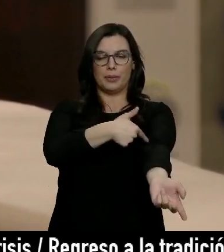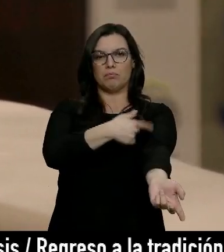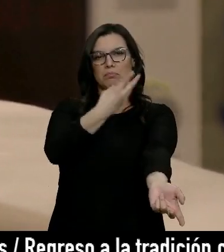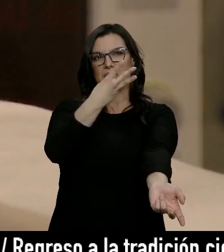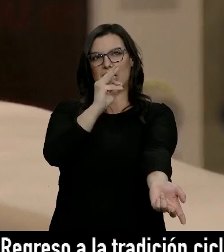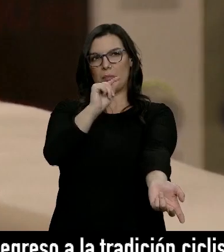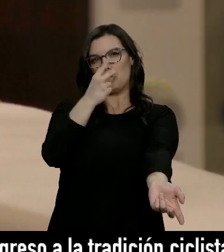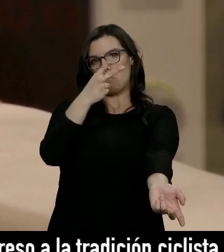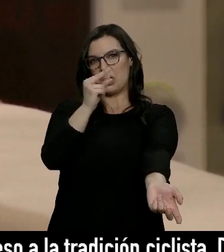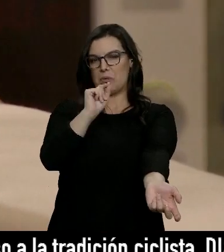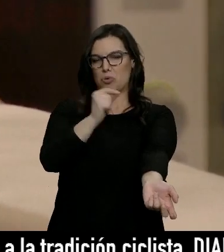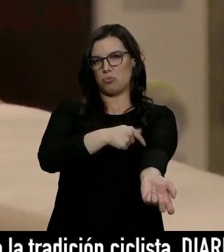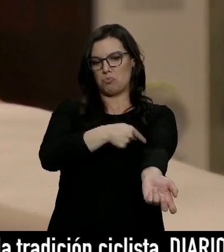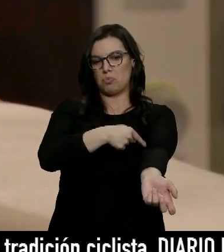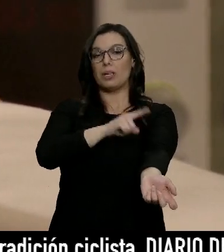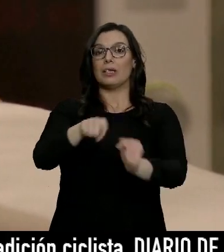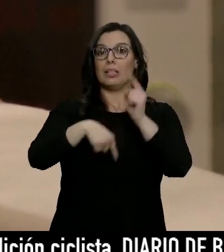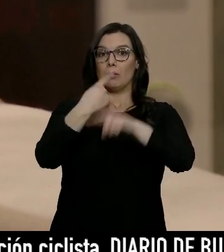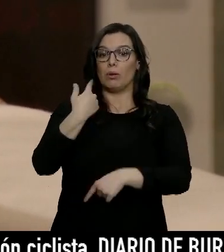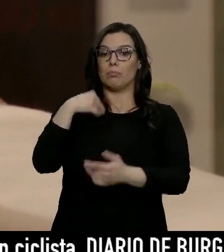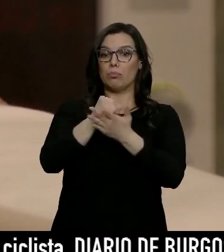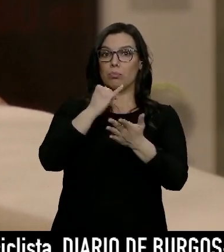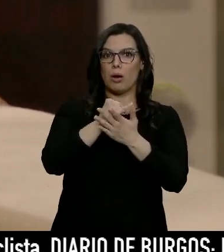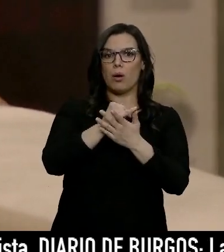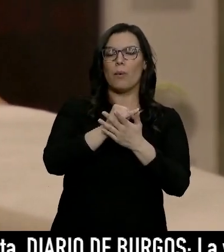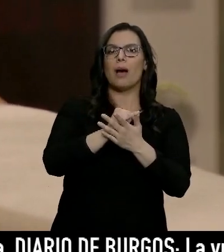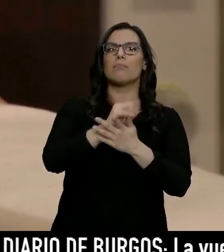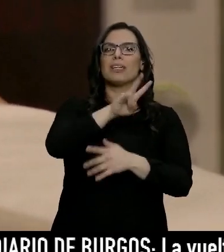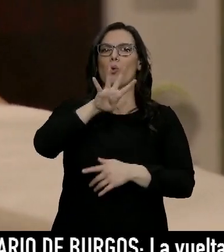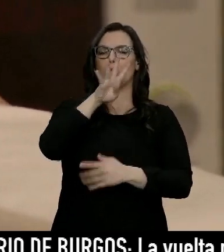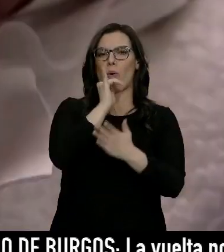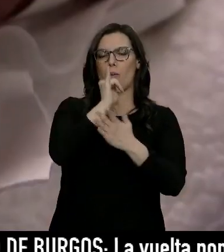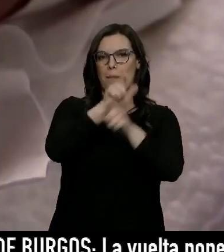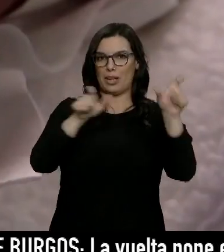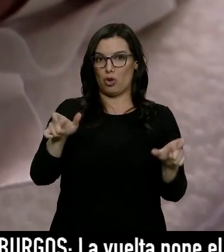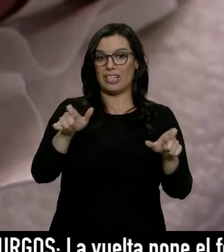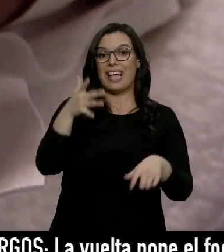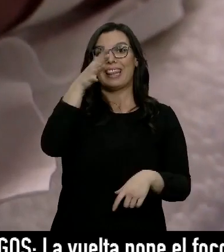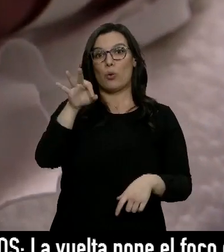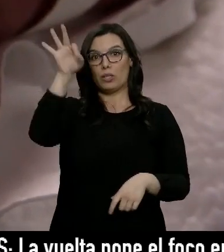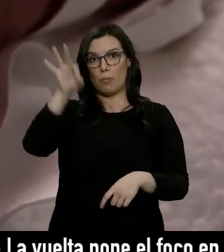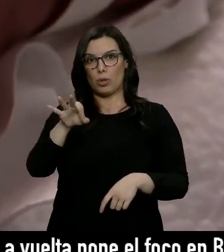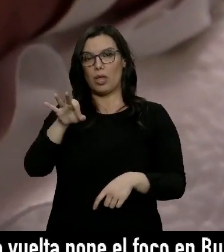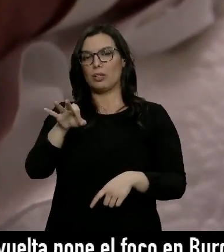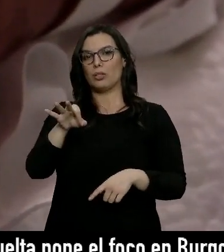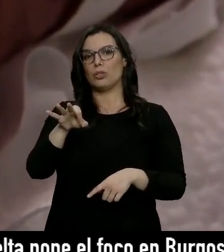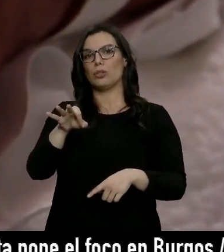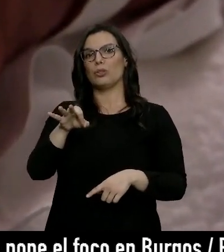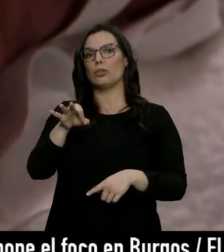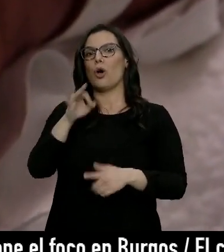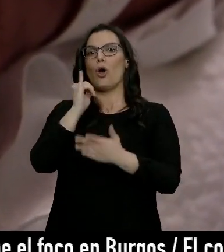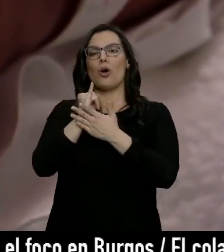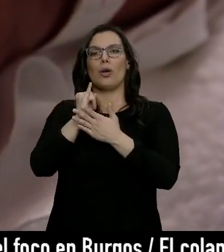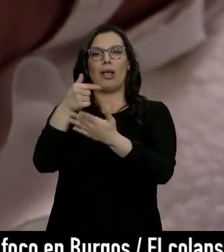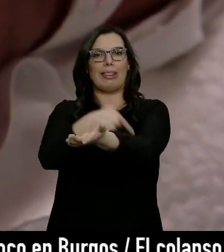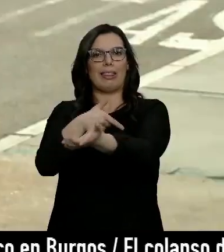20-30 minutos. El primer ensayo ha concluido con 24 pacientes. A la mitad se les suministró placebo. Ahora llegan los